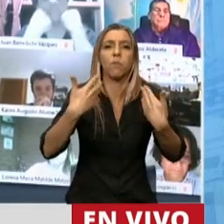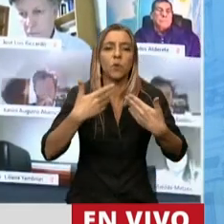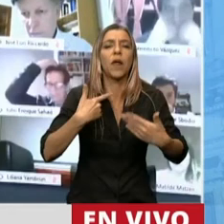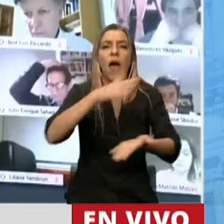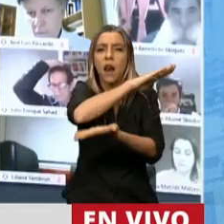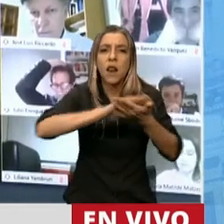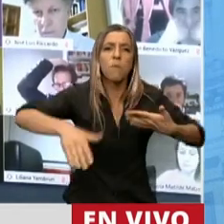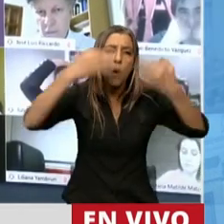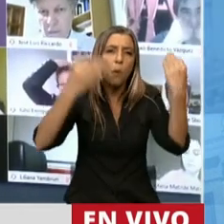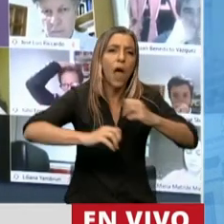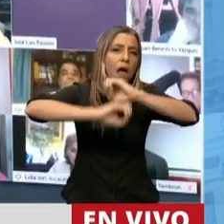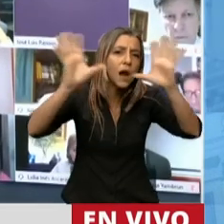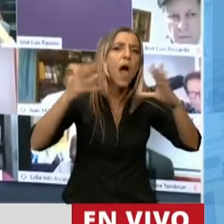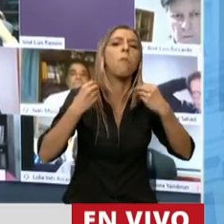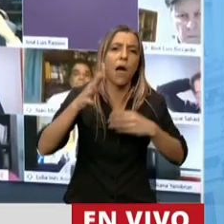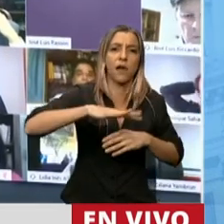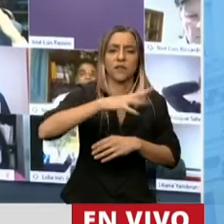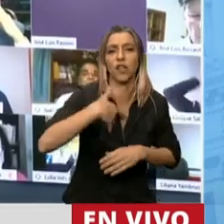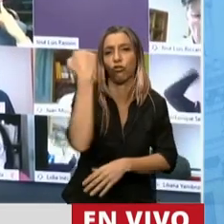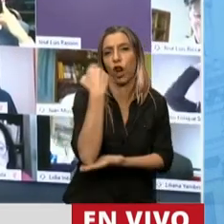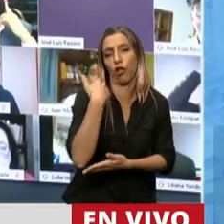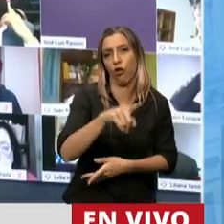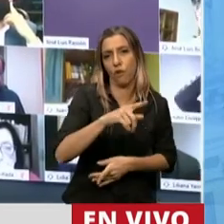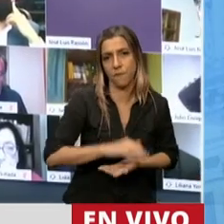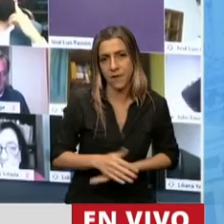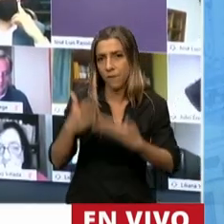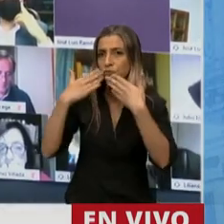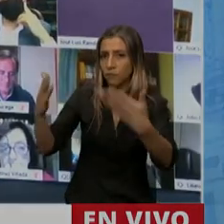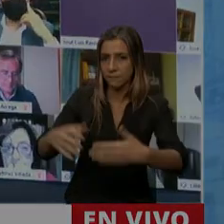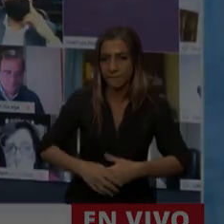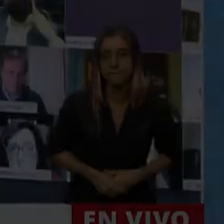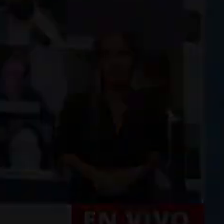importante sector de nuestra economía. Muchas gracias. Gracias, diputada Martínez.